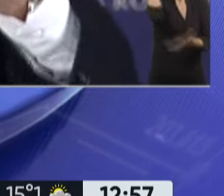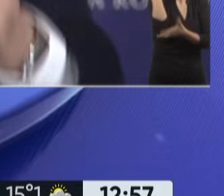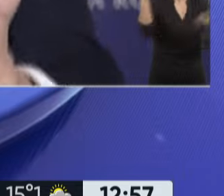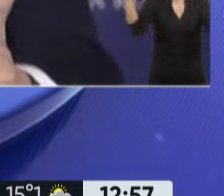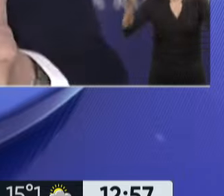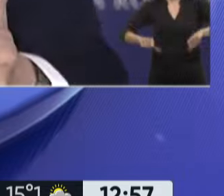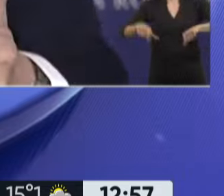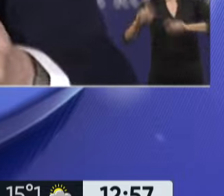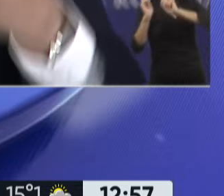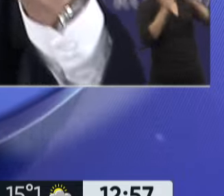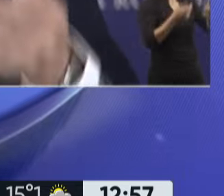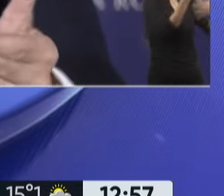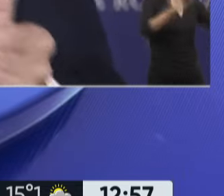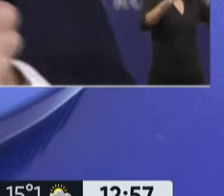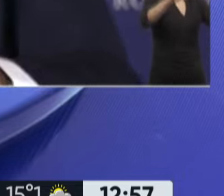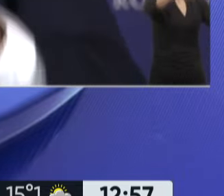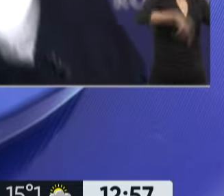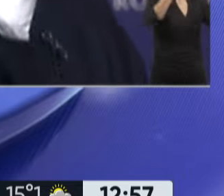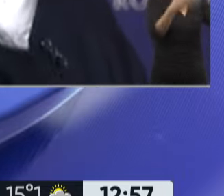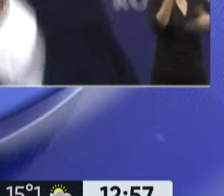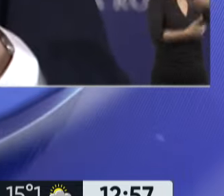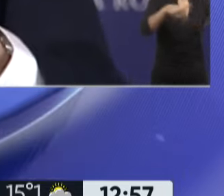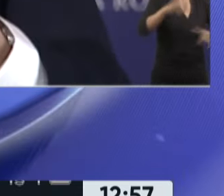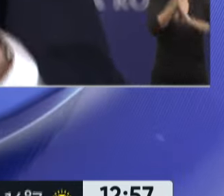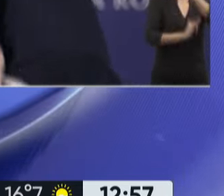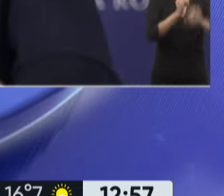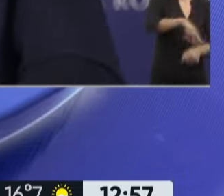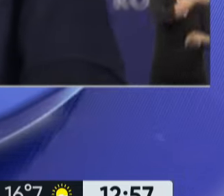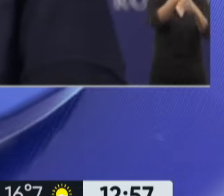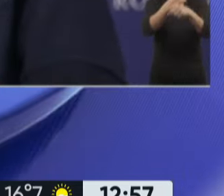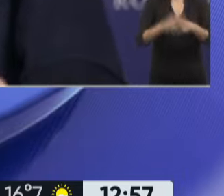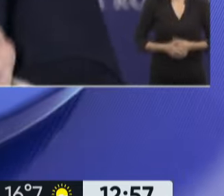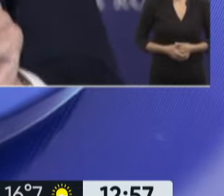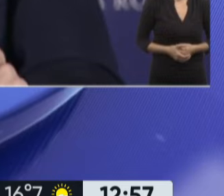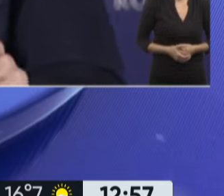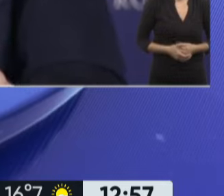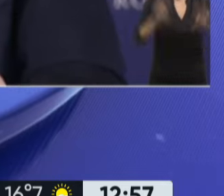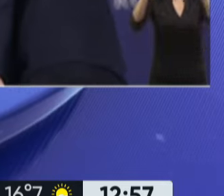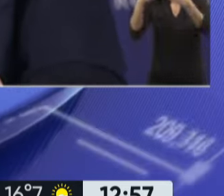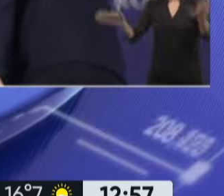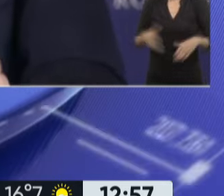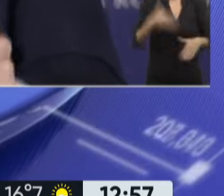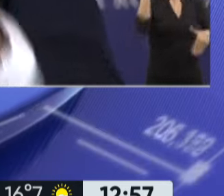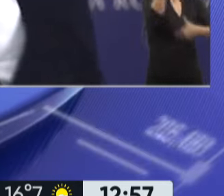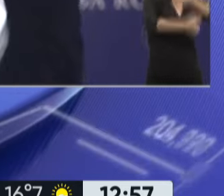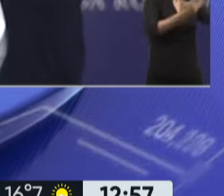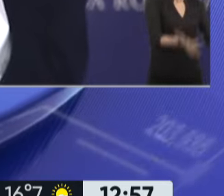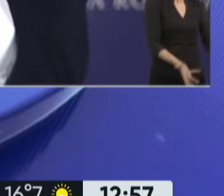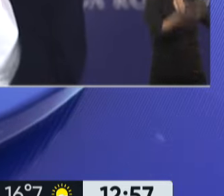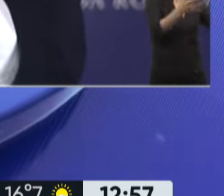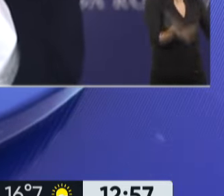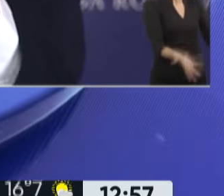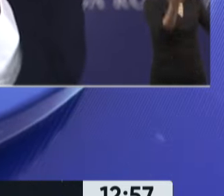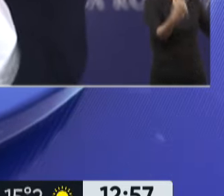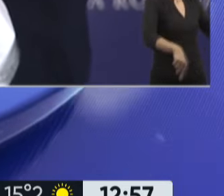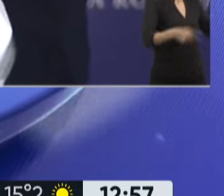implicar un gran mejoramiento que ahora vamos a ver. Segundo, después de libertad, crecimiento. Crecimiento